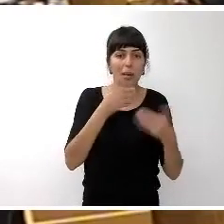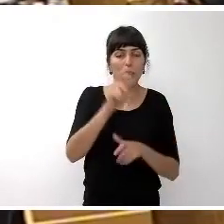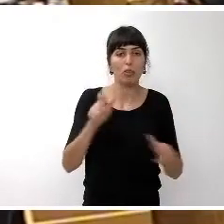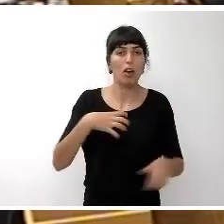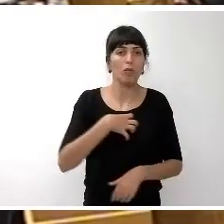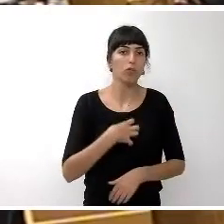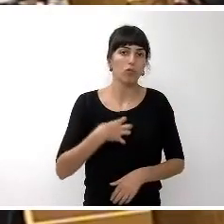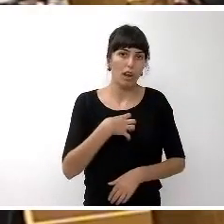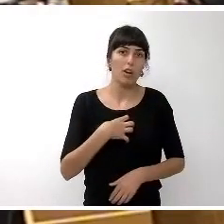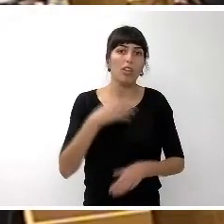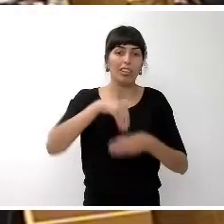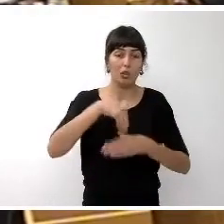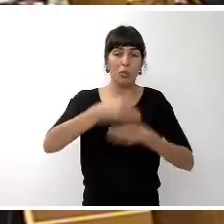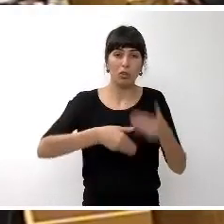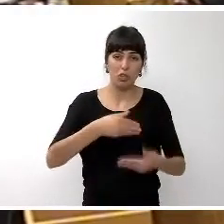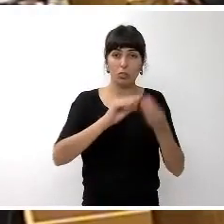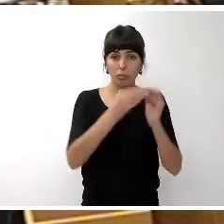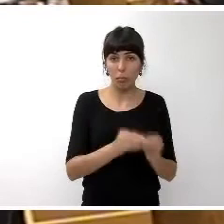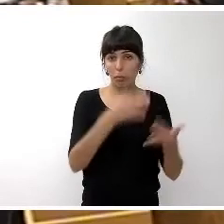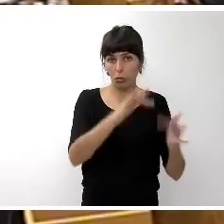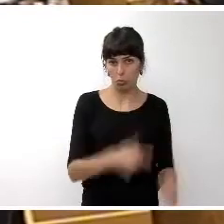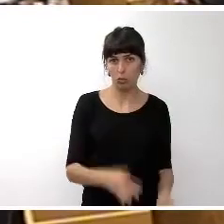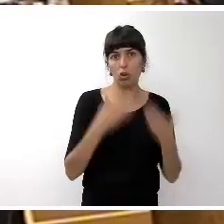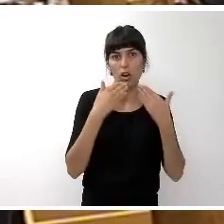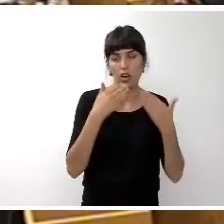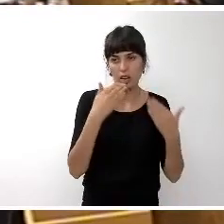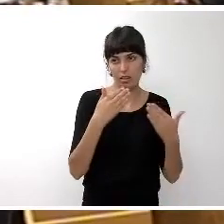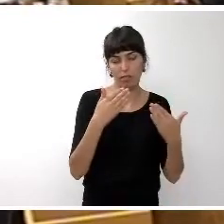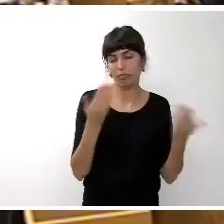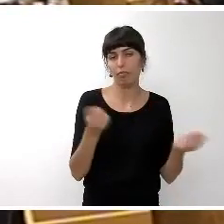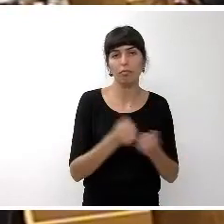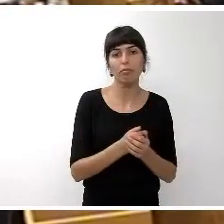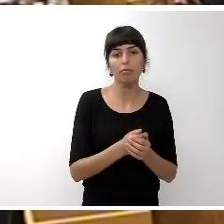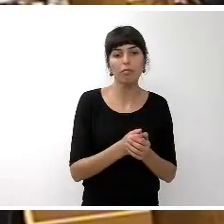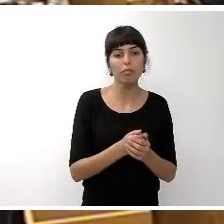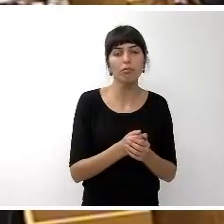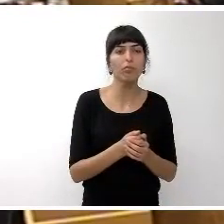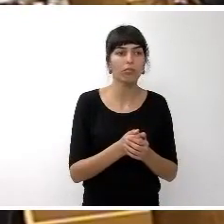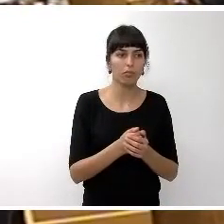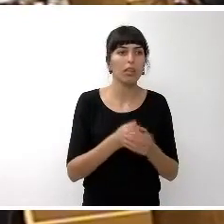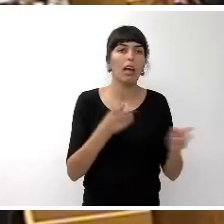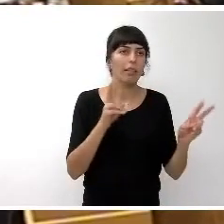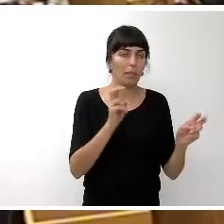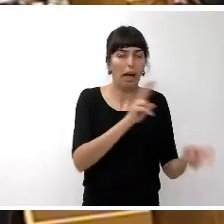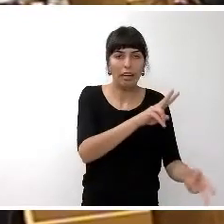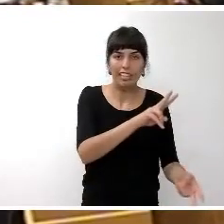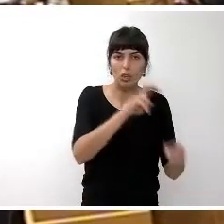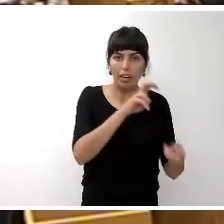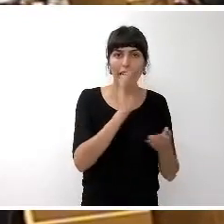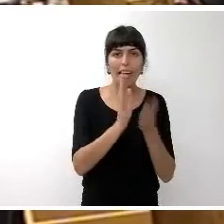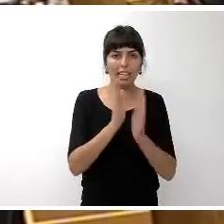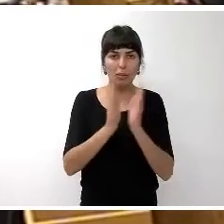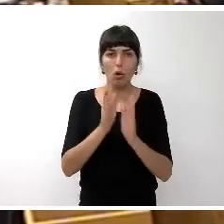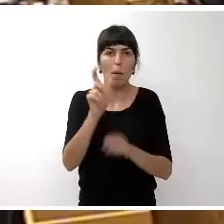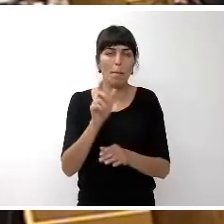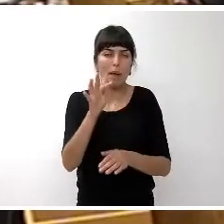el proceso de elaboración del presupuesto que era extensiva a todos y cada uno de ellos incluyendo la intervención de tesorería y todos los funcionarios de las distintas